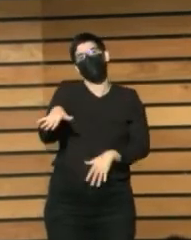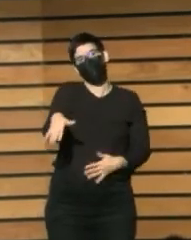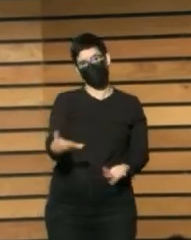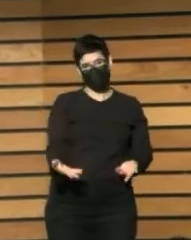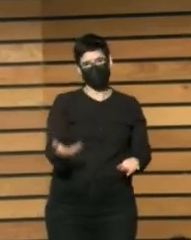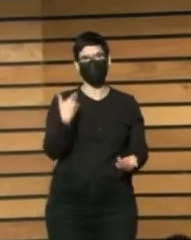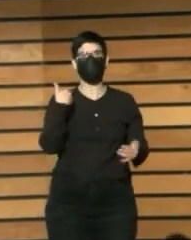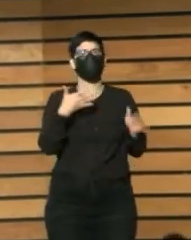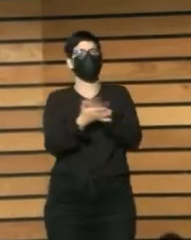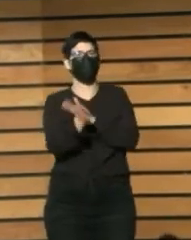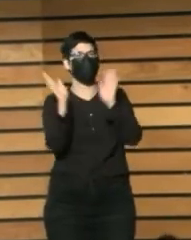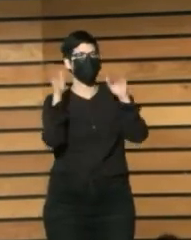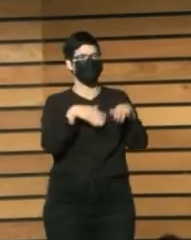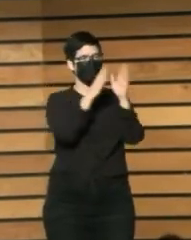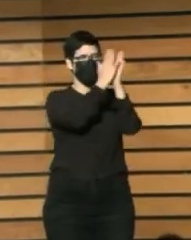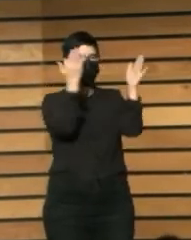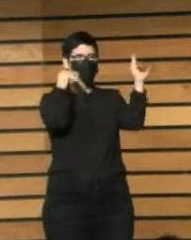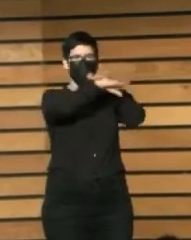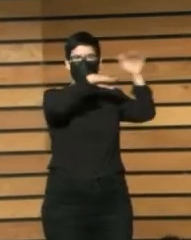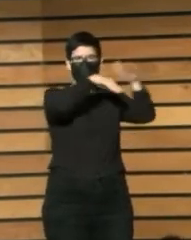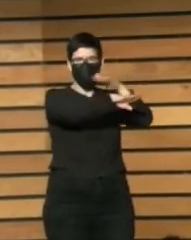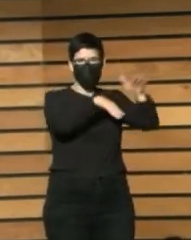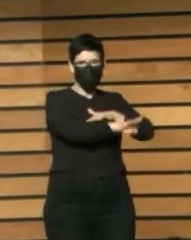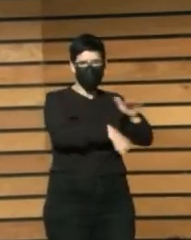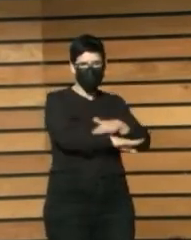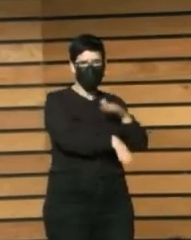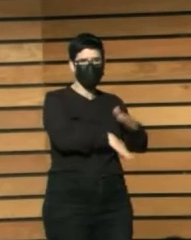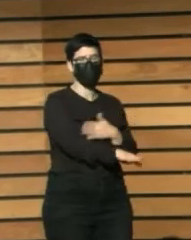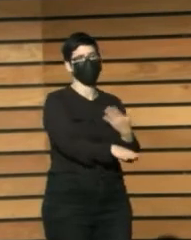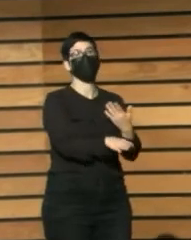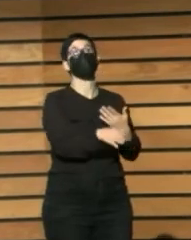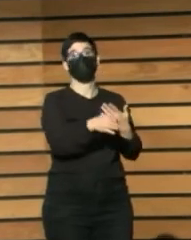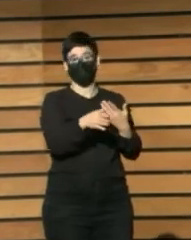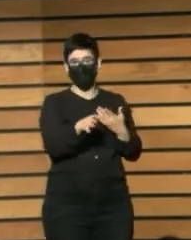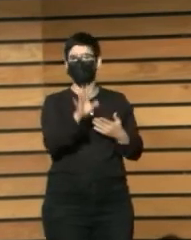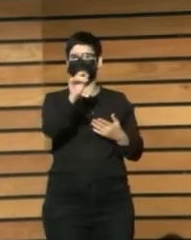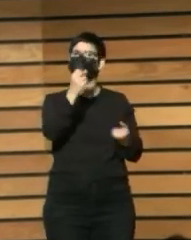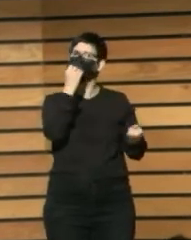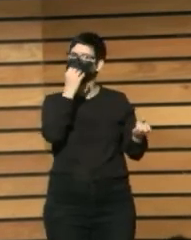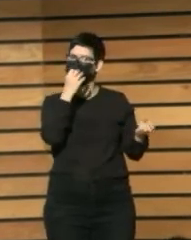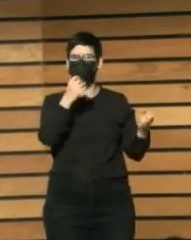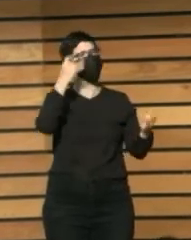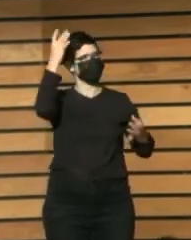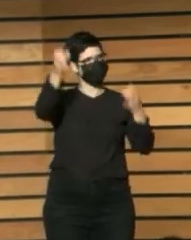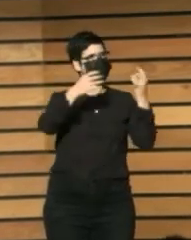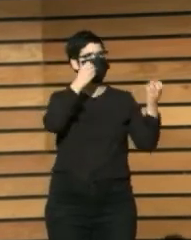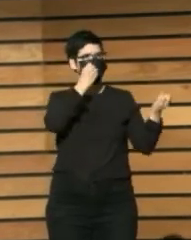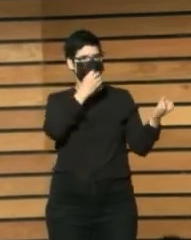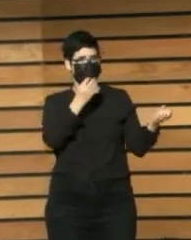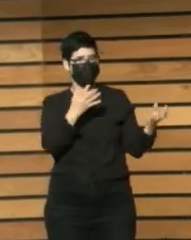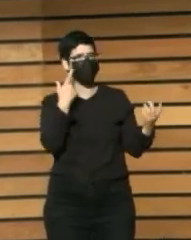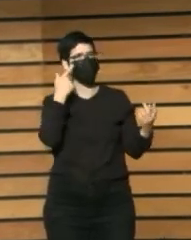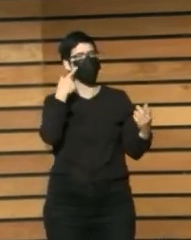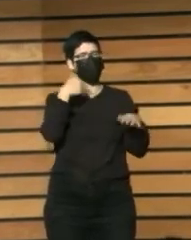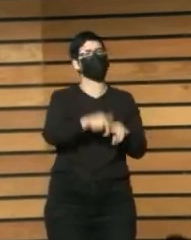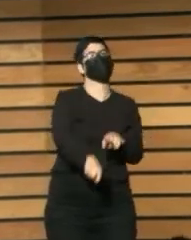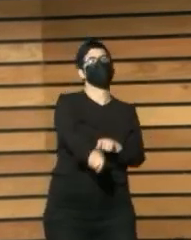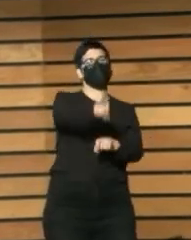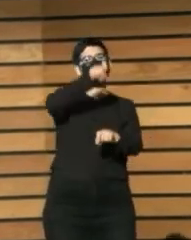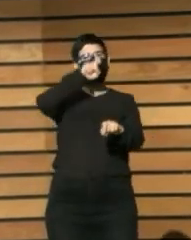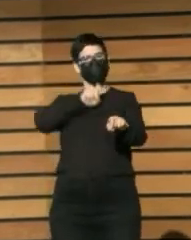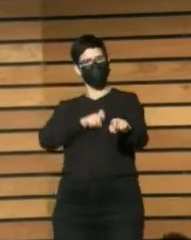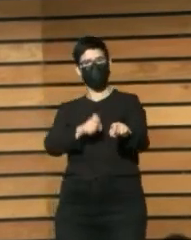almacenar y difundir conocimiento ya creado, que lo hacemos muy bien con muchas actividades. ¿Por qué no vamos al primer estadio que es la